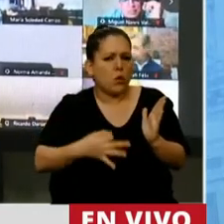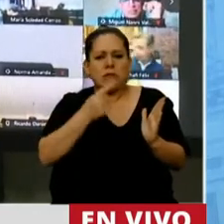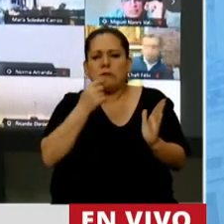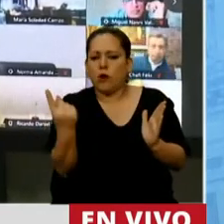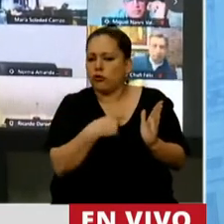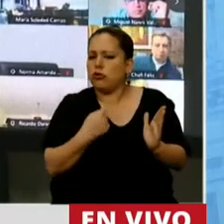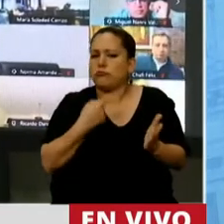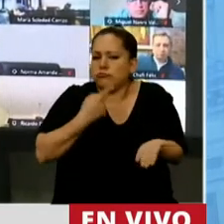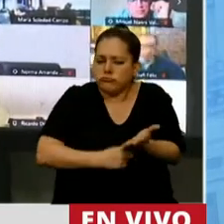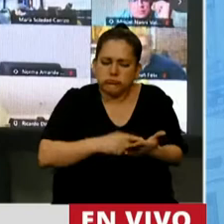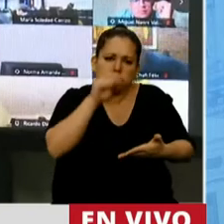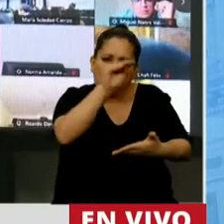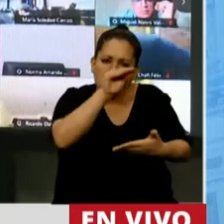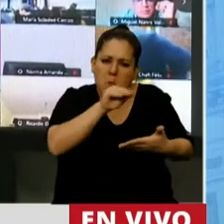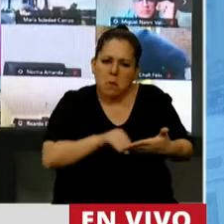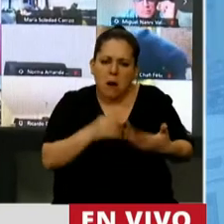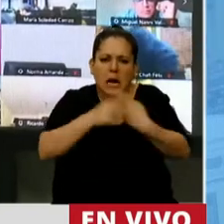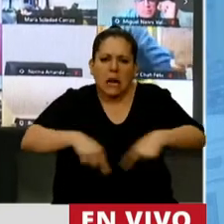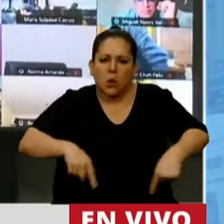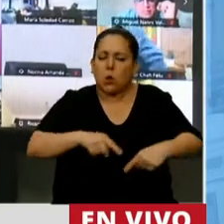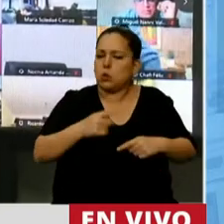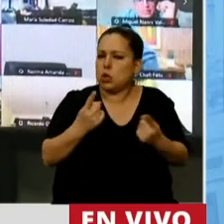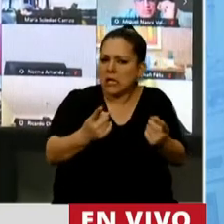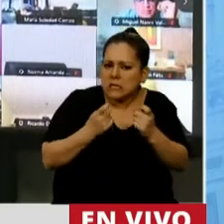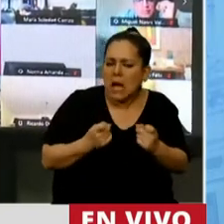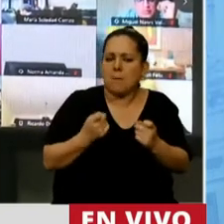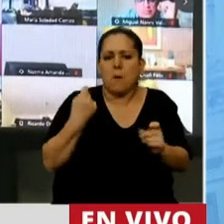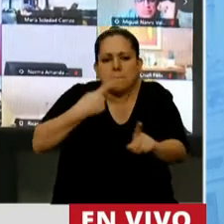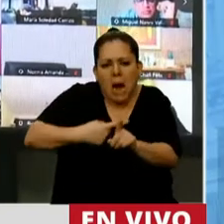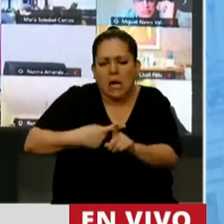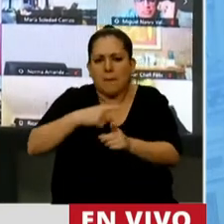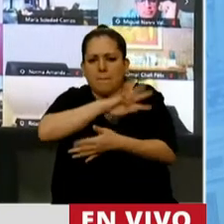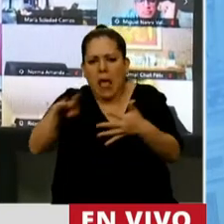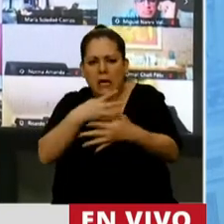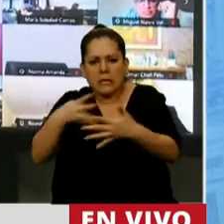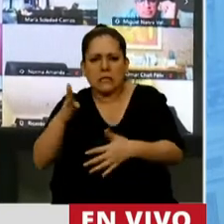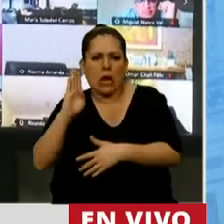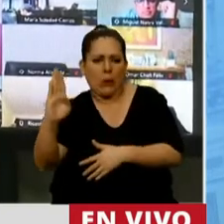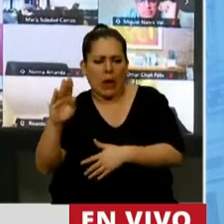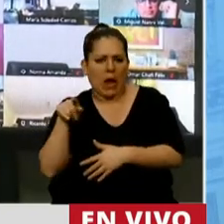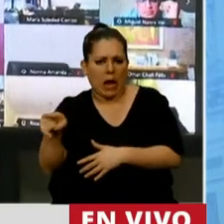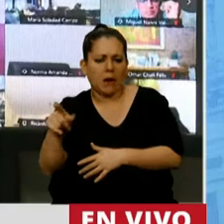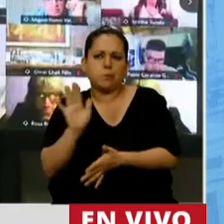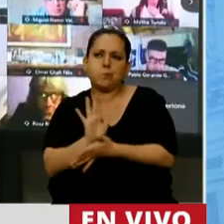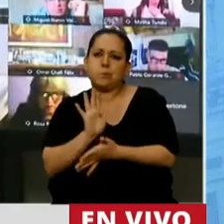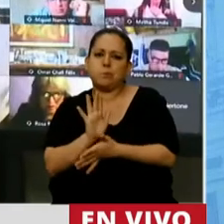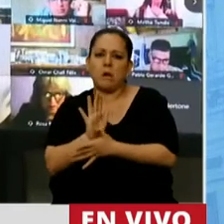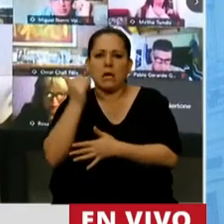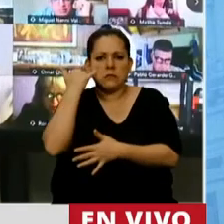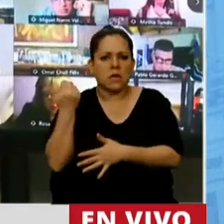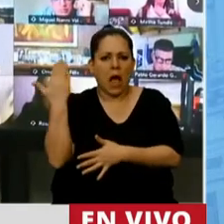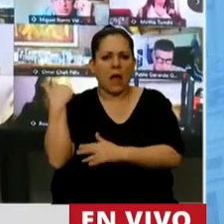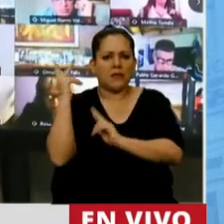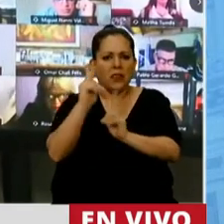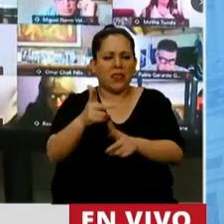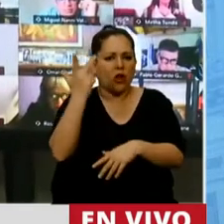voluntad y consideráramos los recursos que se ponen abajo, más la planilla B que ahora aparece, es apenas, como se dijo ya, no